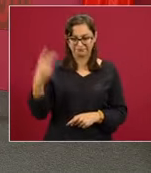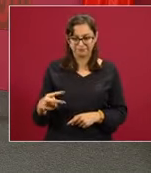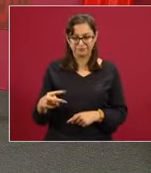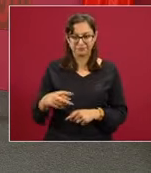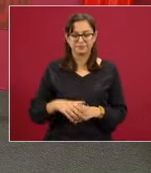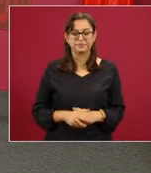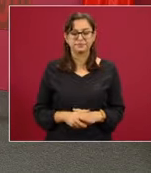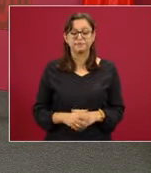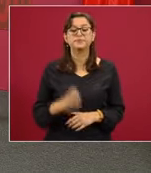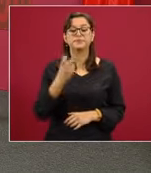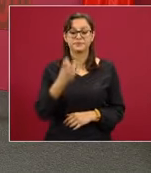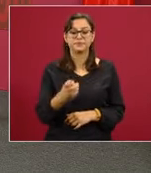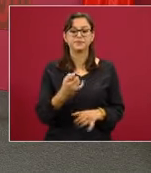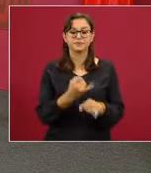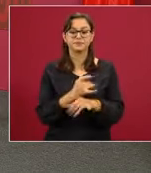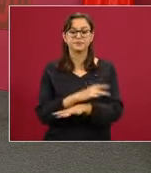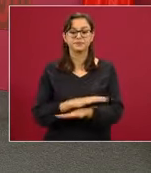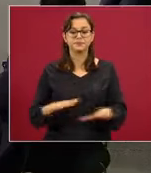Esas son las cifras.